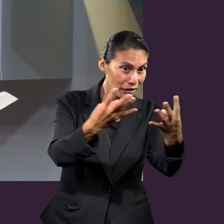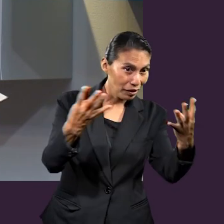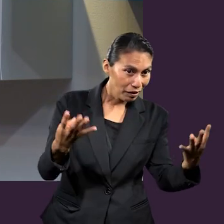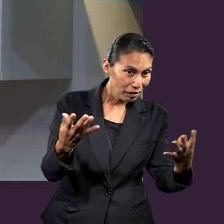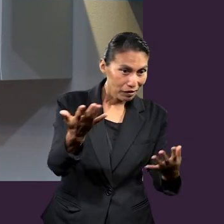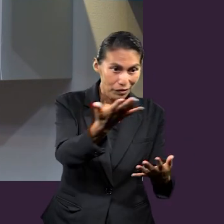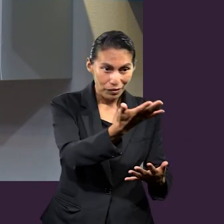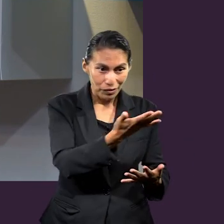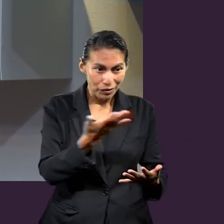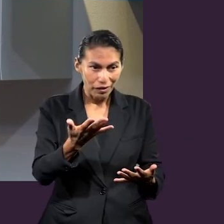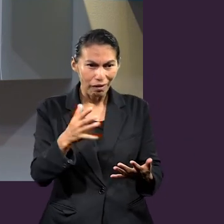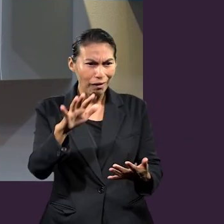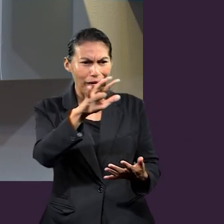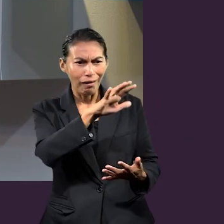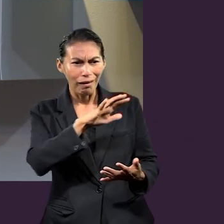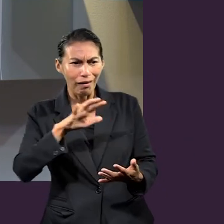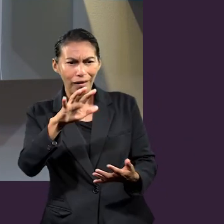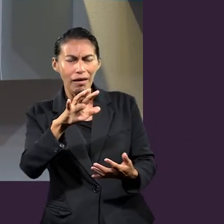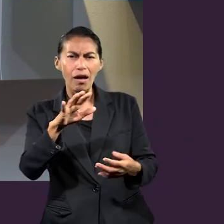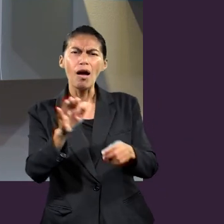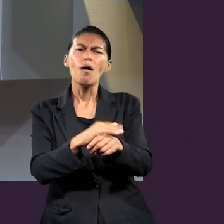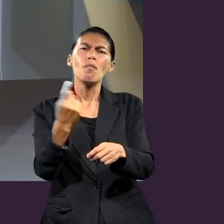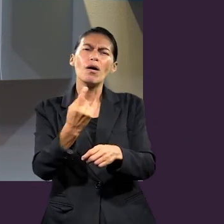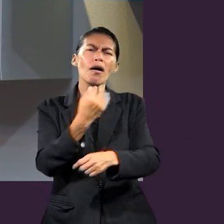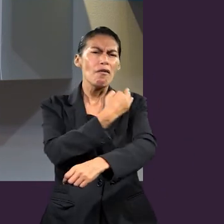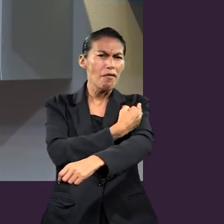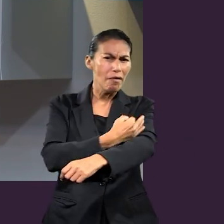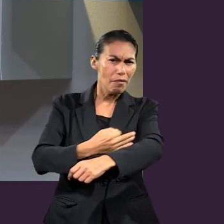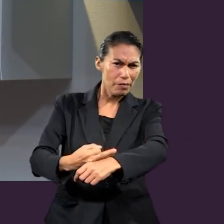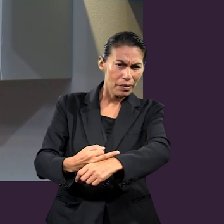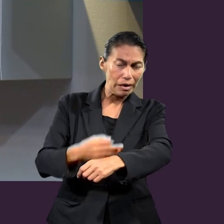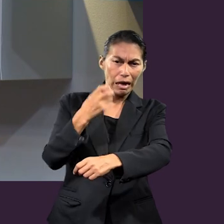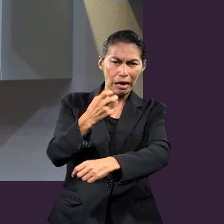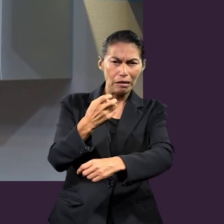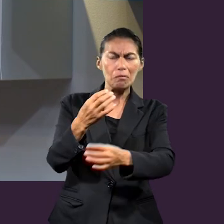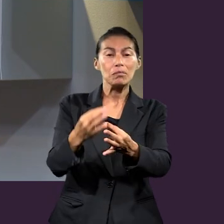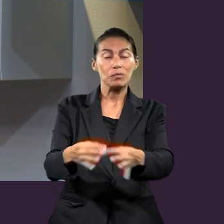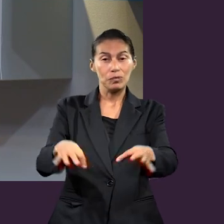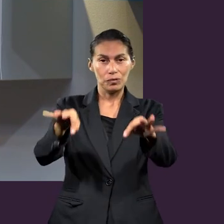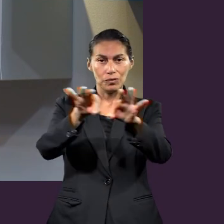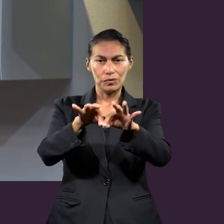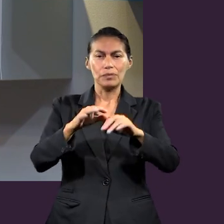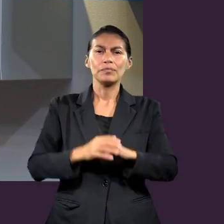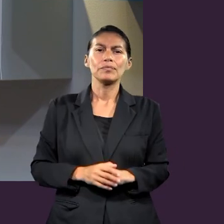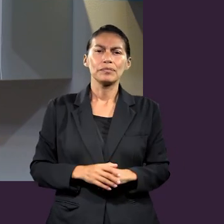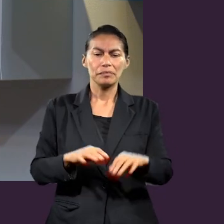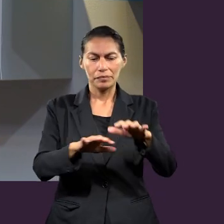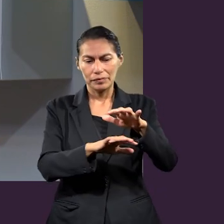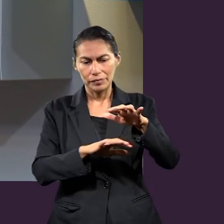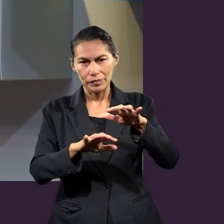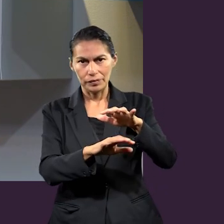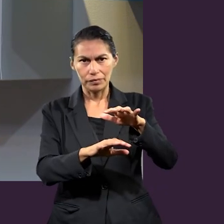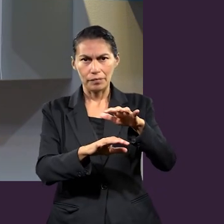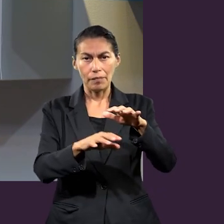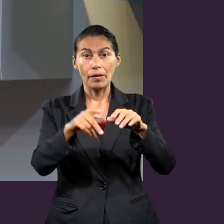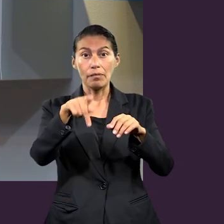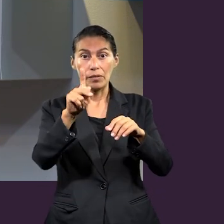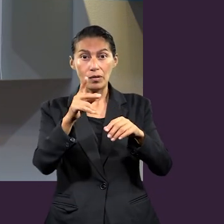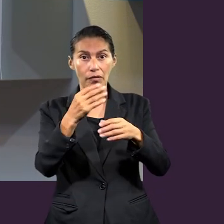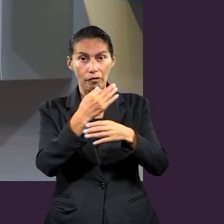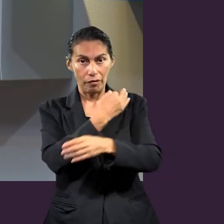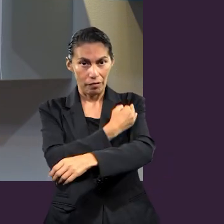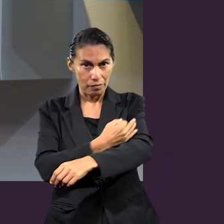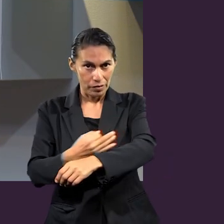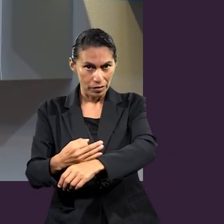para la sociedad porque sabemos que la familia es el pilar que la construye. Pero dentro de la